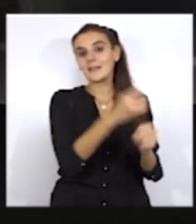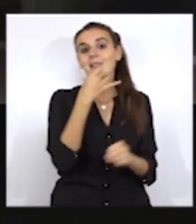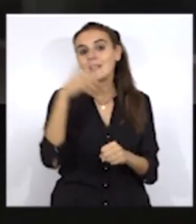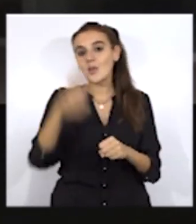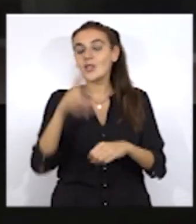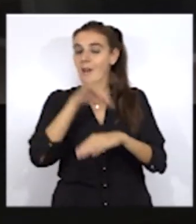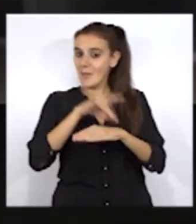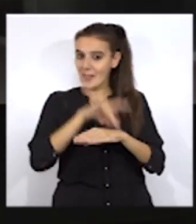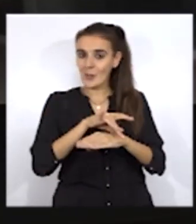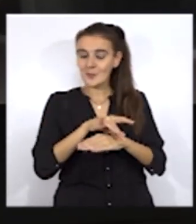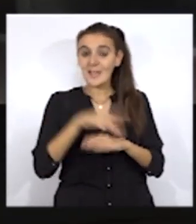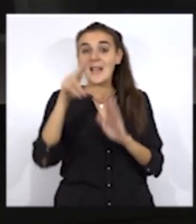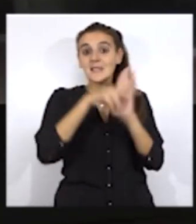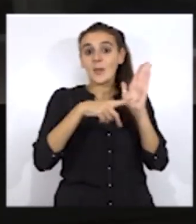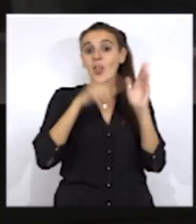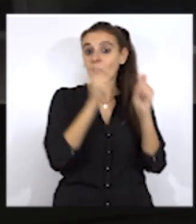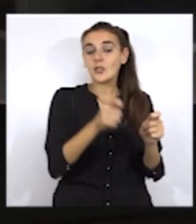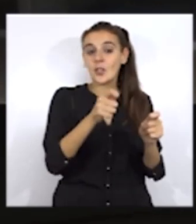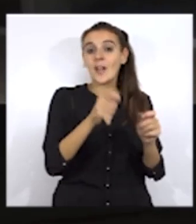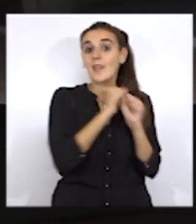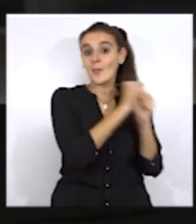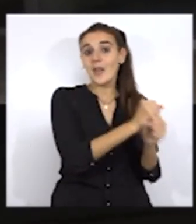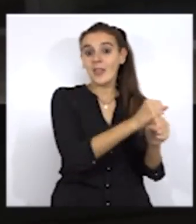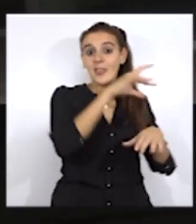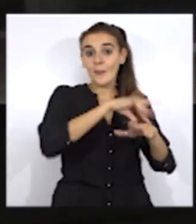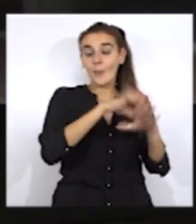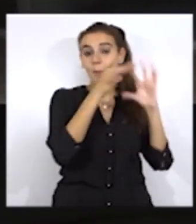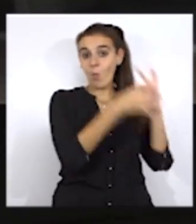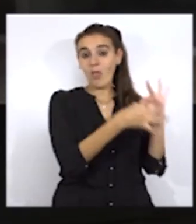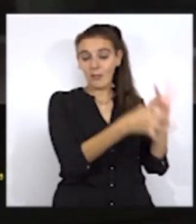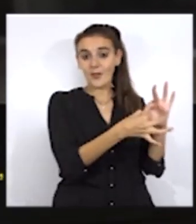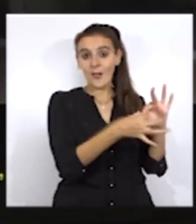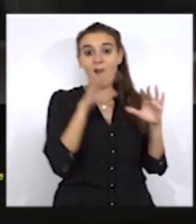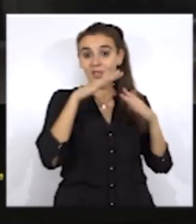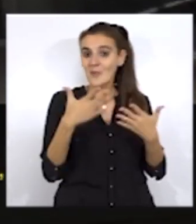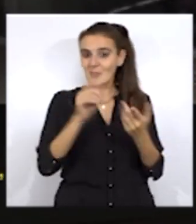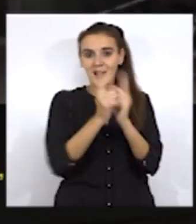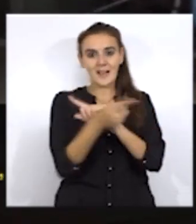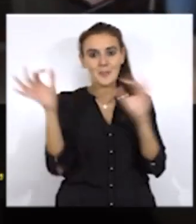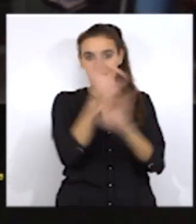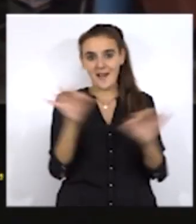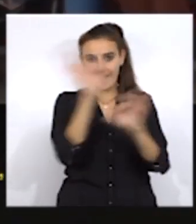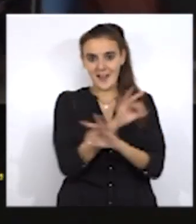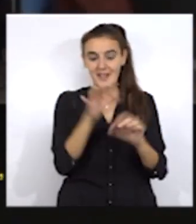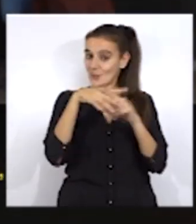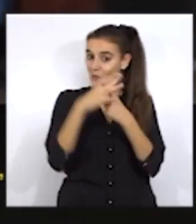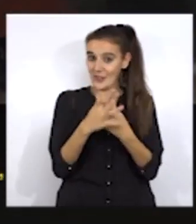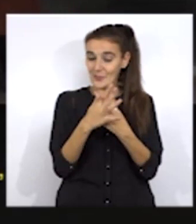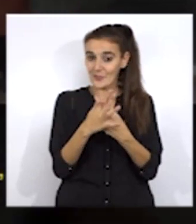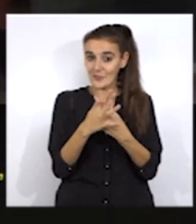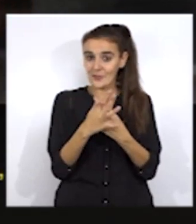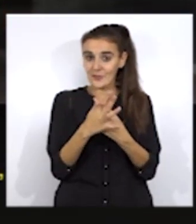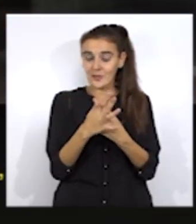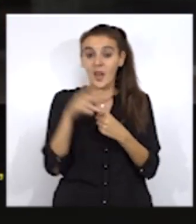dispensación depende del médico en principio de lo que había, lo que hay no va a cambiar mucho la situación. Los usuarios tendrán que ir a